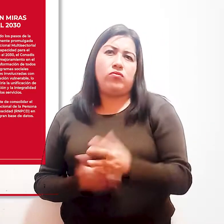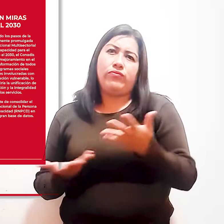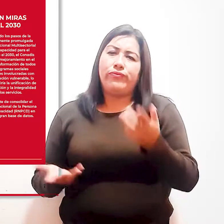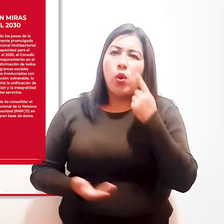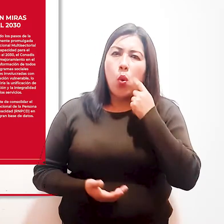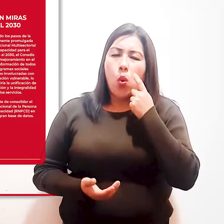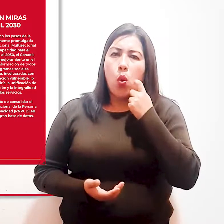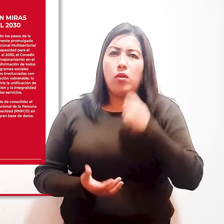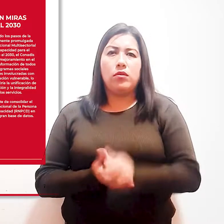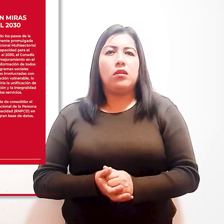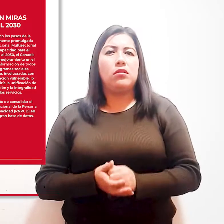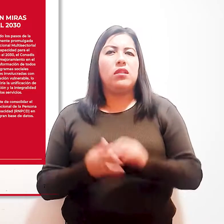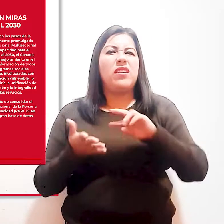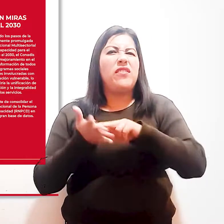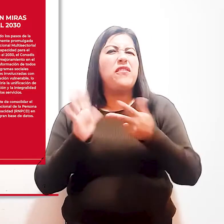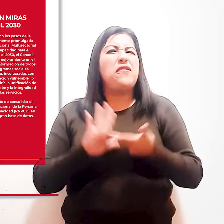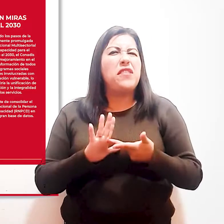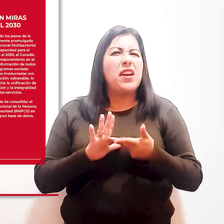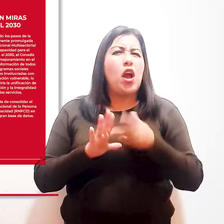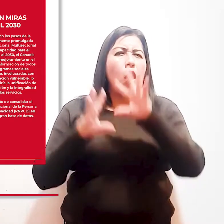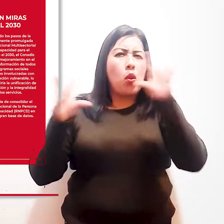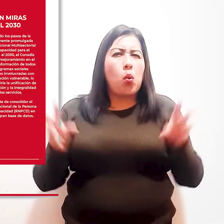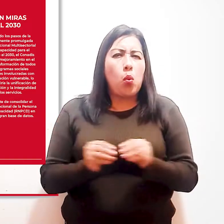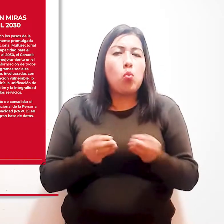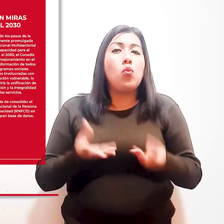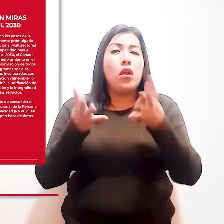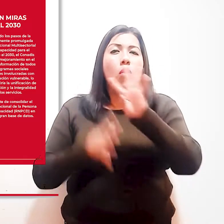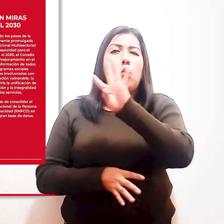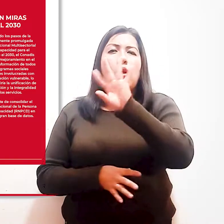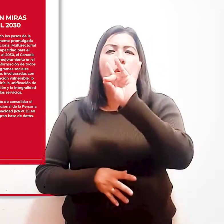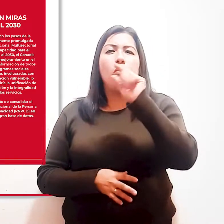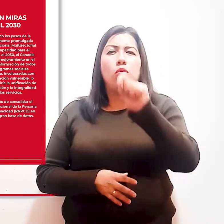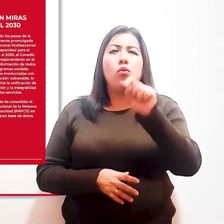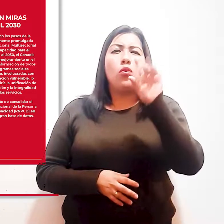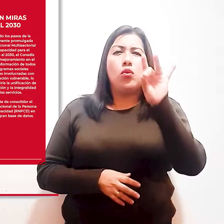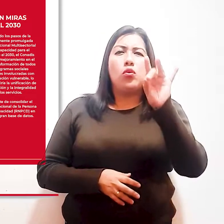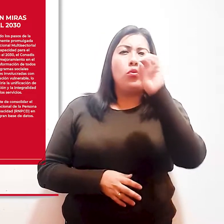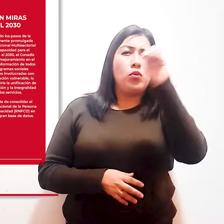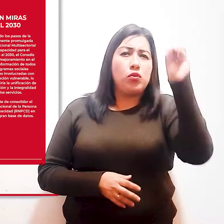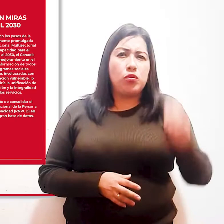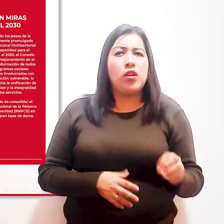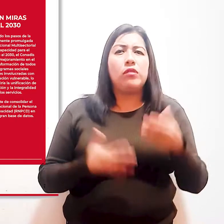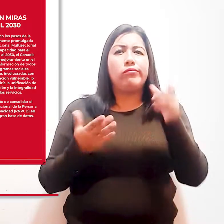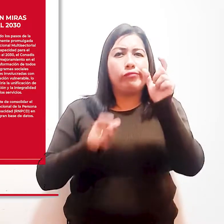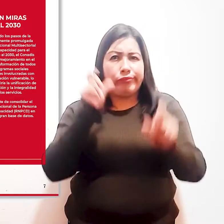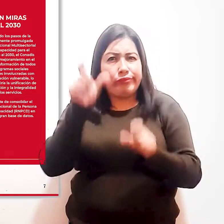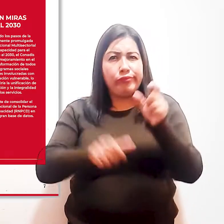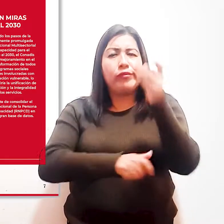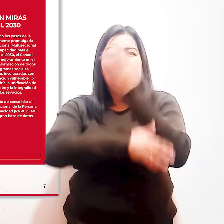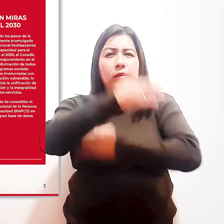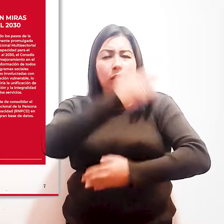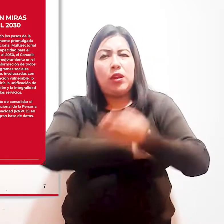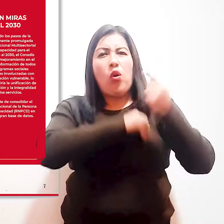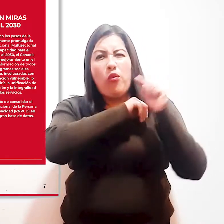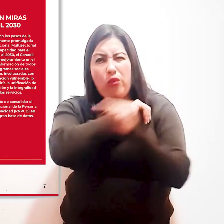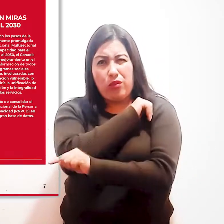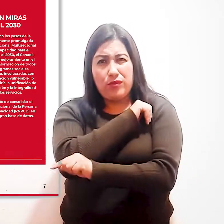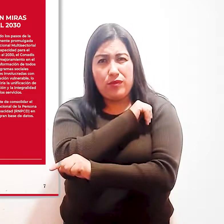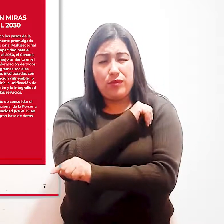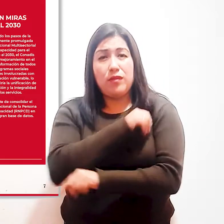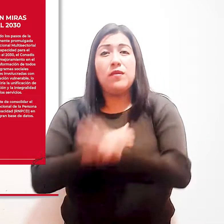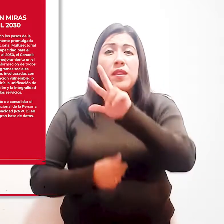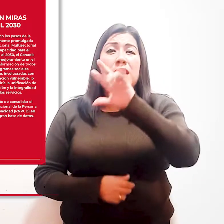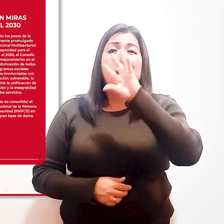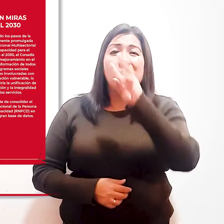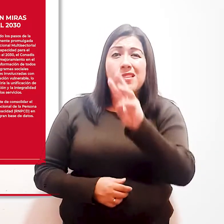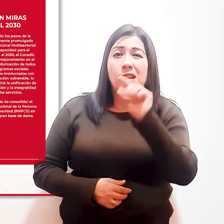son hombres. Del total, tenemos un 48.8% con discapacidad severa, 36